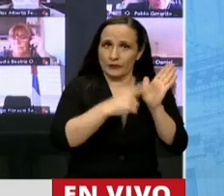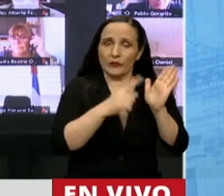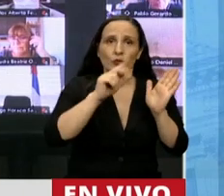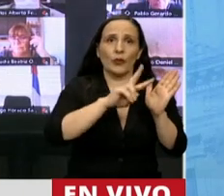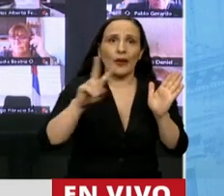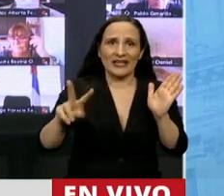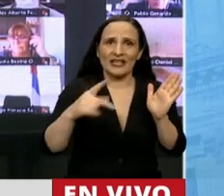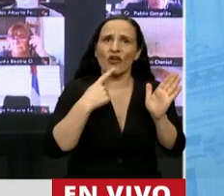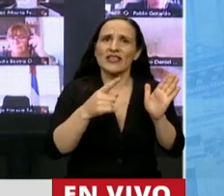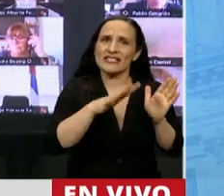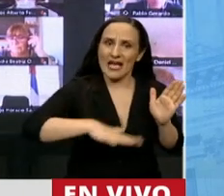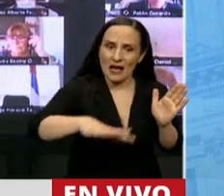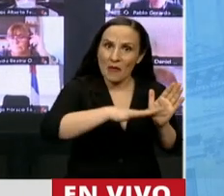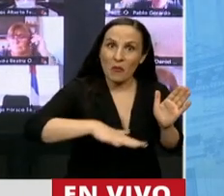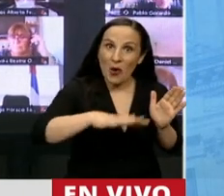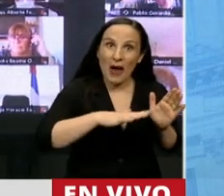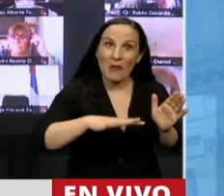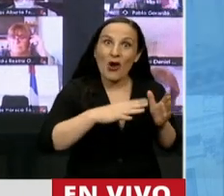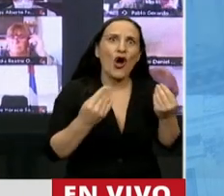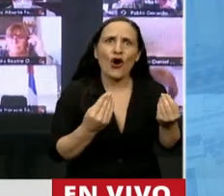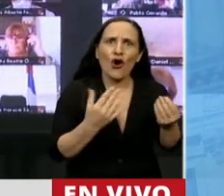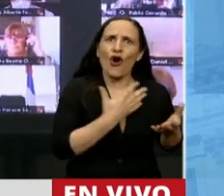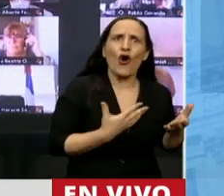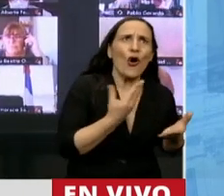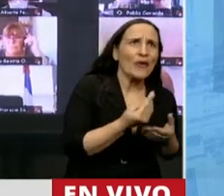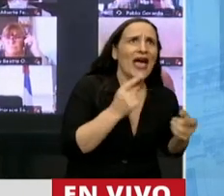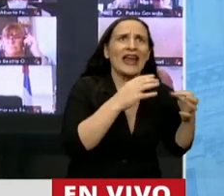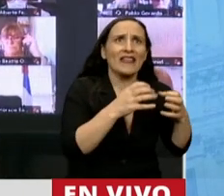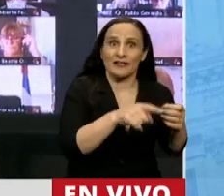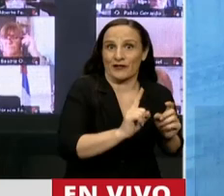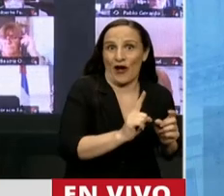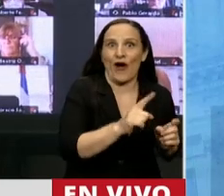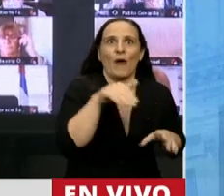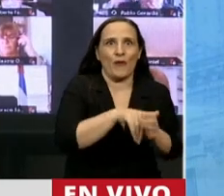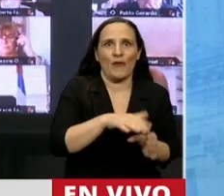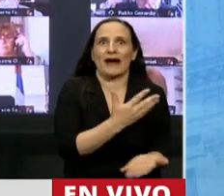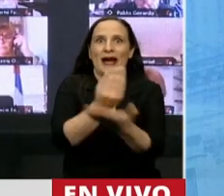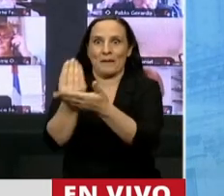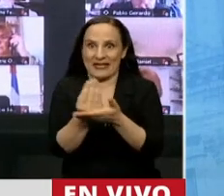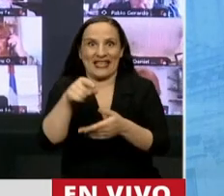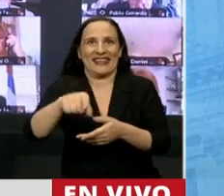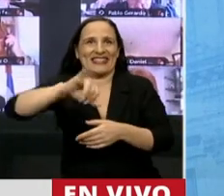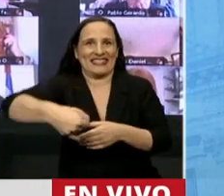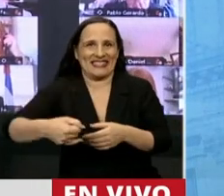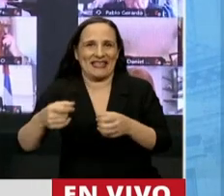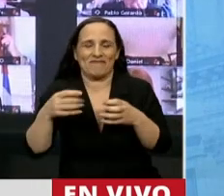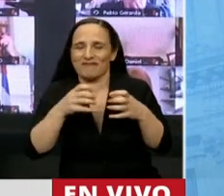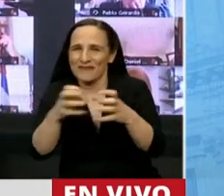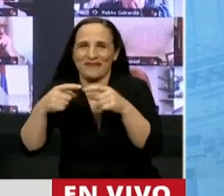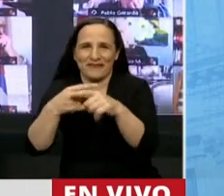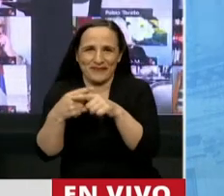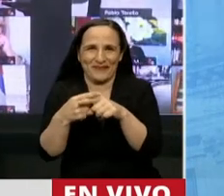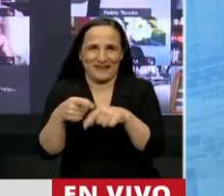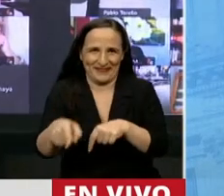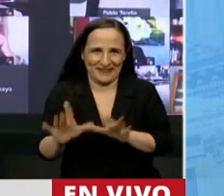que el pueblo no delibera ni gobierna, sino a través de sus representantes. Y en la facultad de liberar que tenemos,